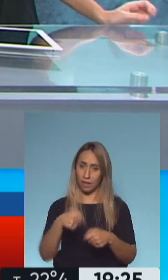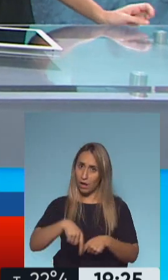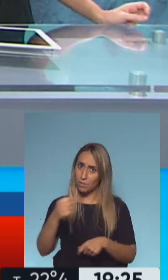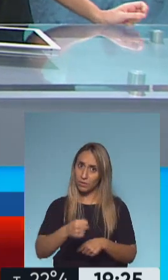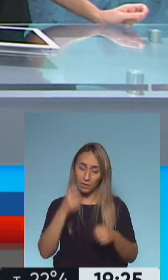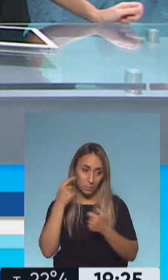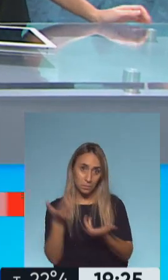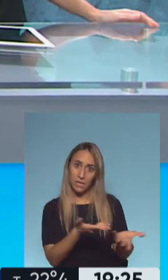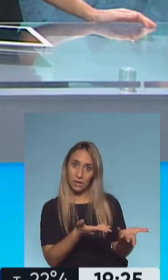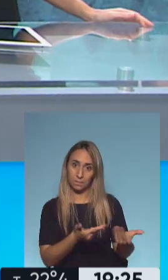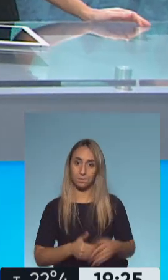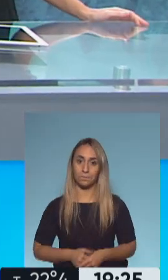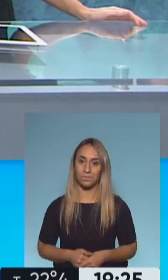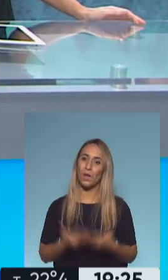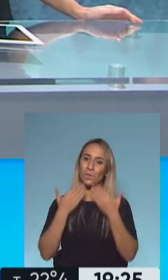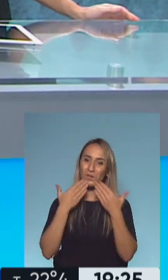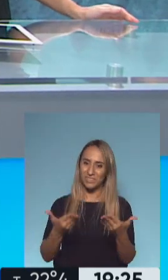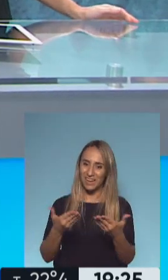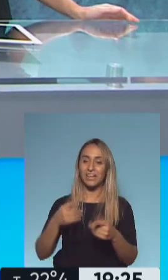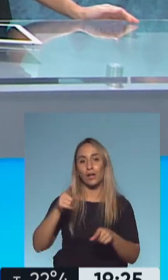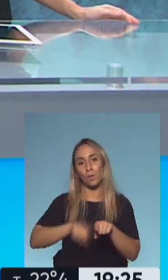contexto. Muy bien. Muchísimas gracias, Yarelén, como siempre, muy completo.